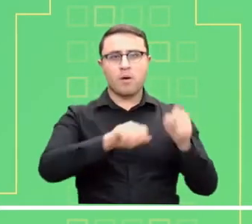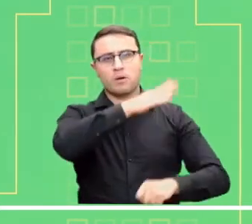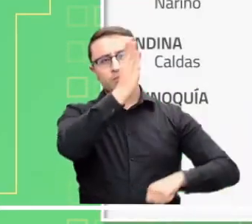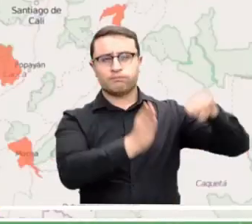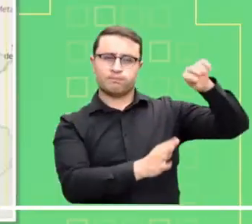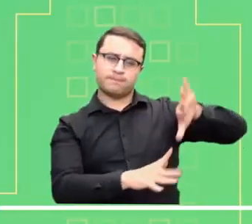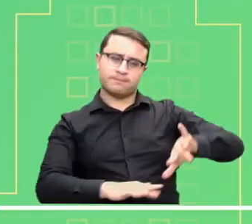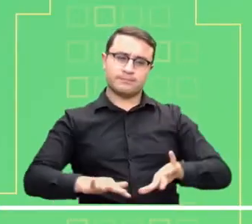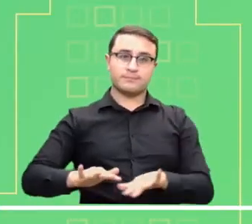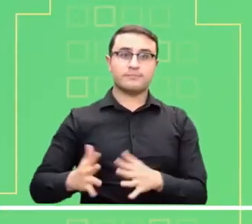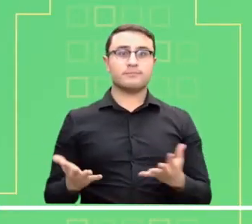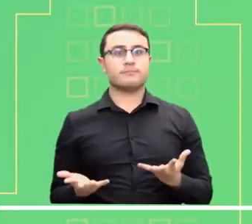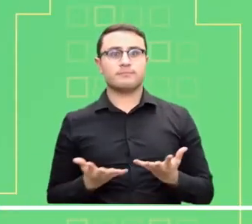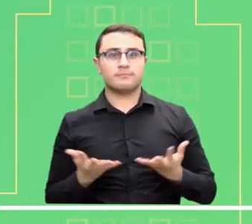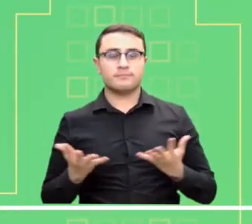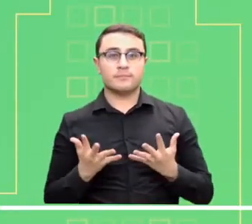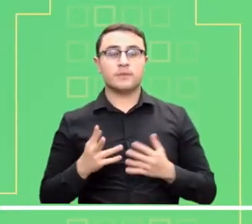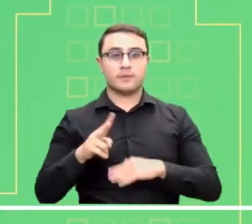Bolívar.